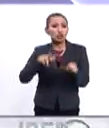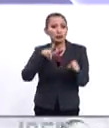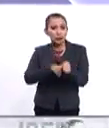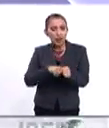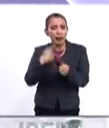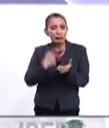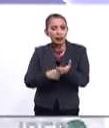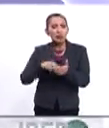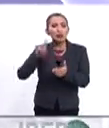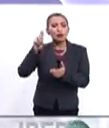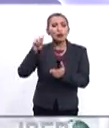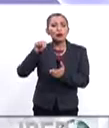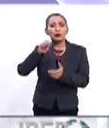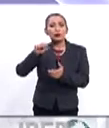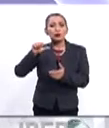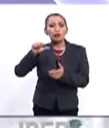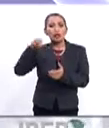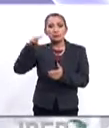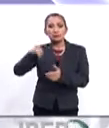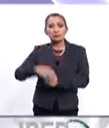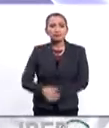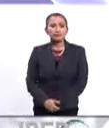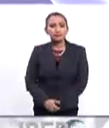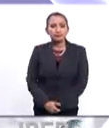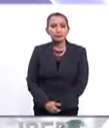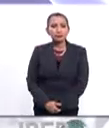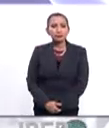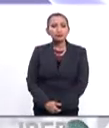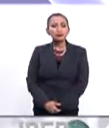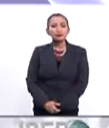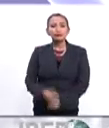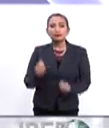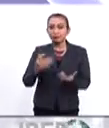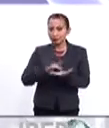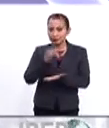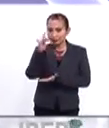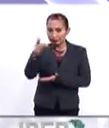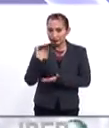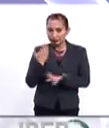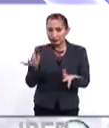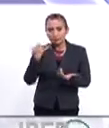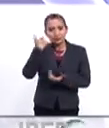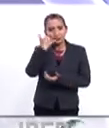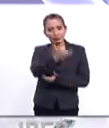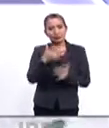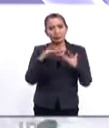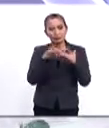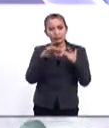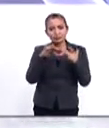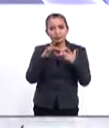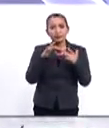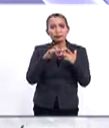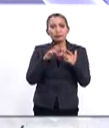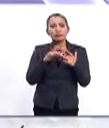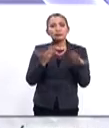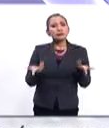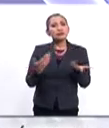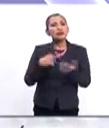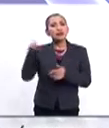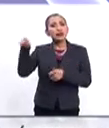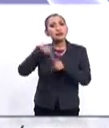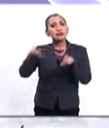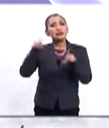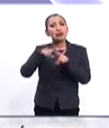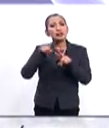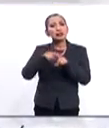Sociales de la Universidad Nacional Autónoma de México. Muchísimas gracias, Javier, por tomarnos este enlace. Pues hay